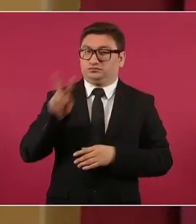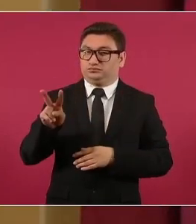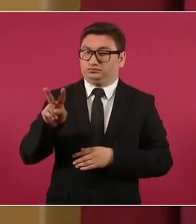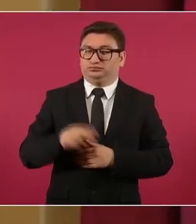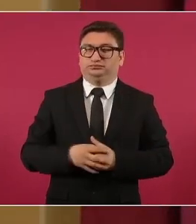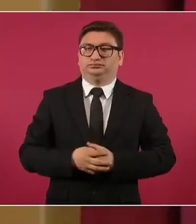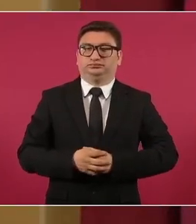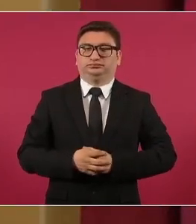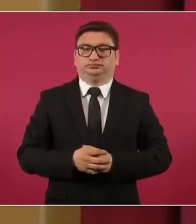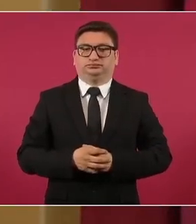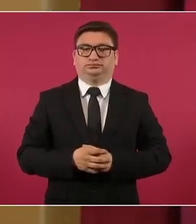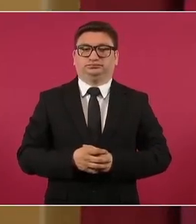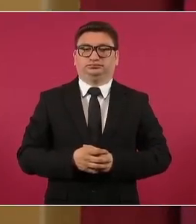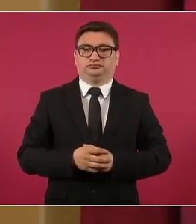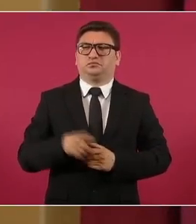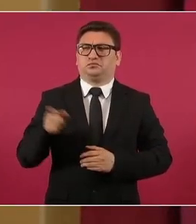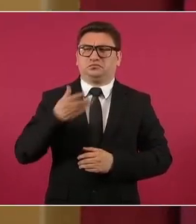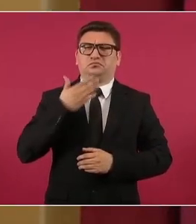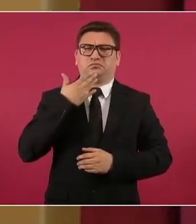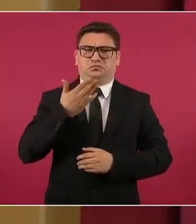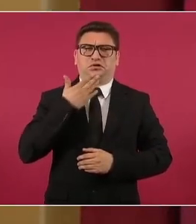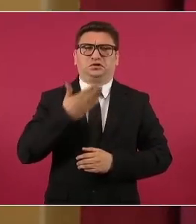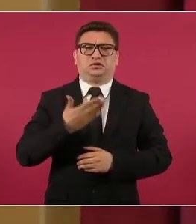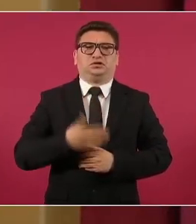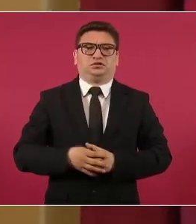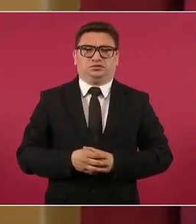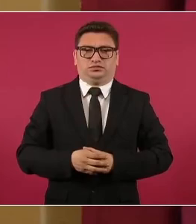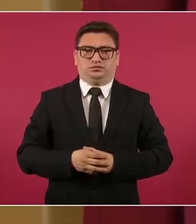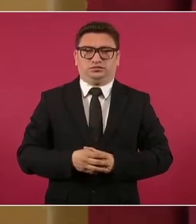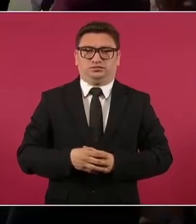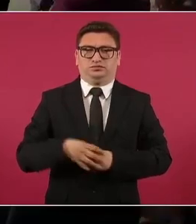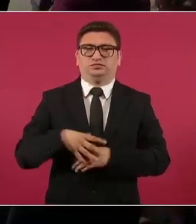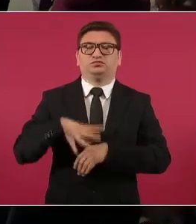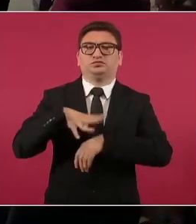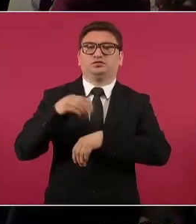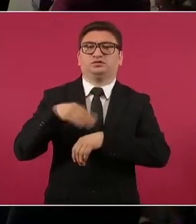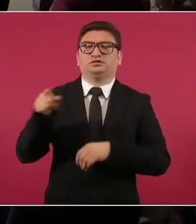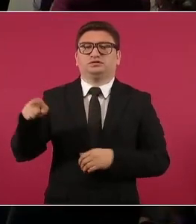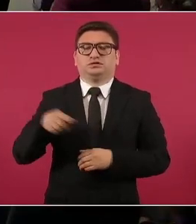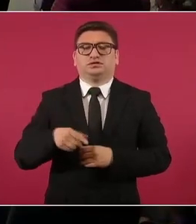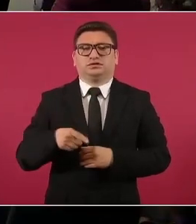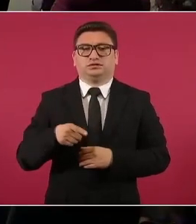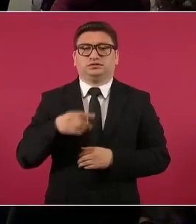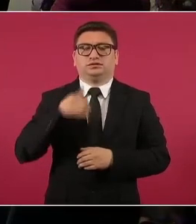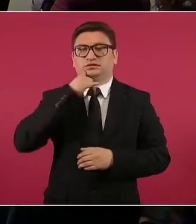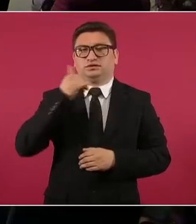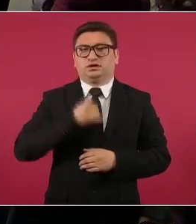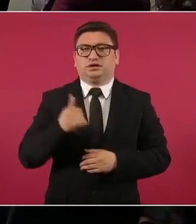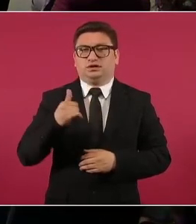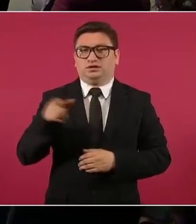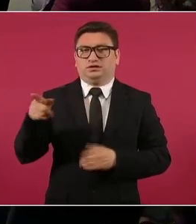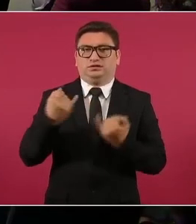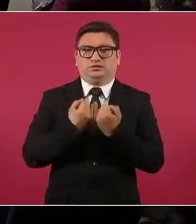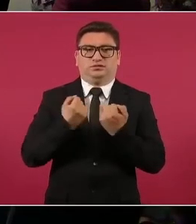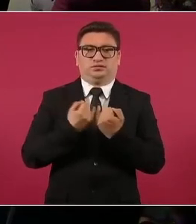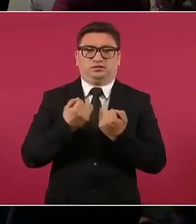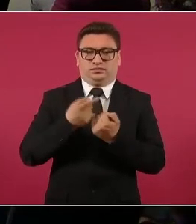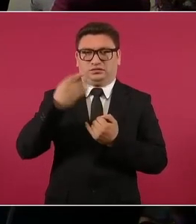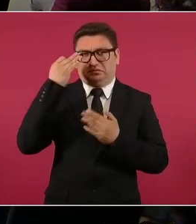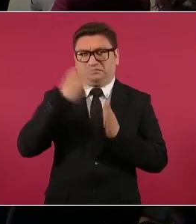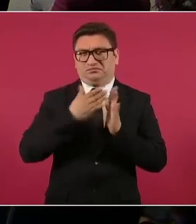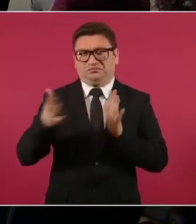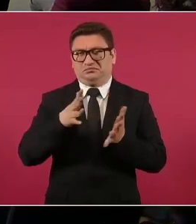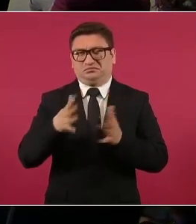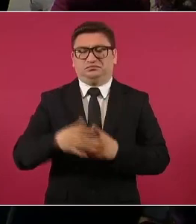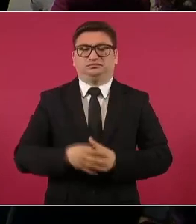Australia está bien, Suiza, Italia tiene tiempo de estar bien,